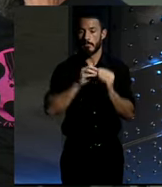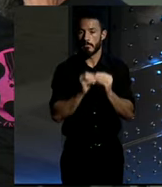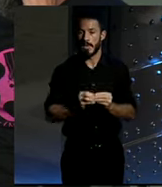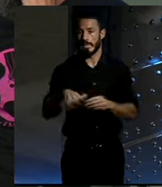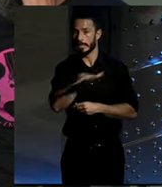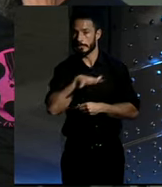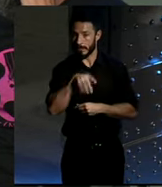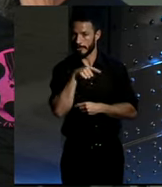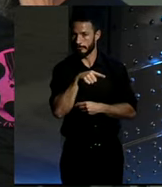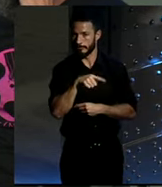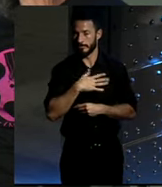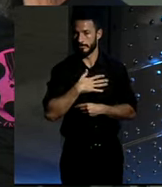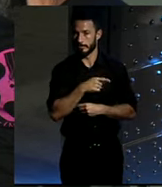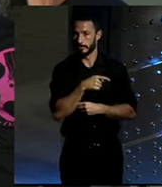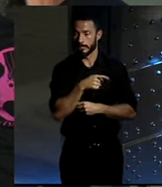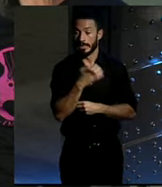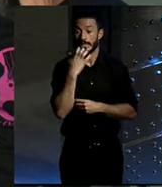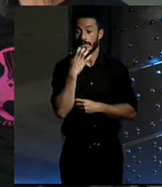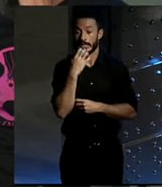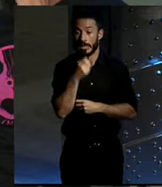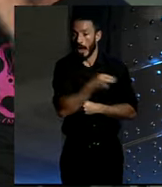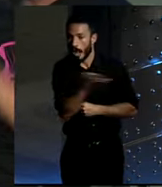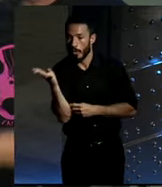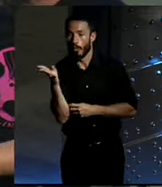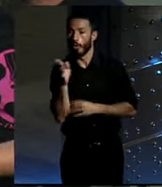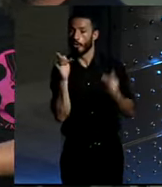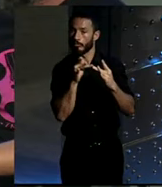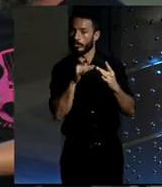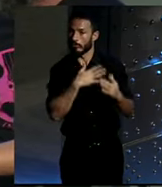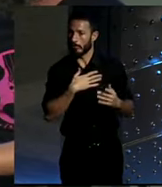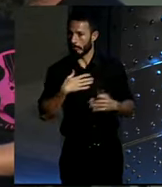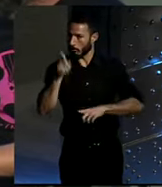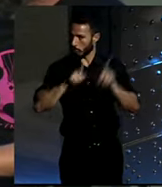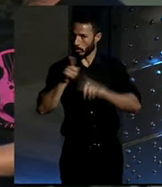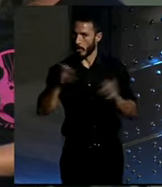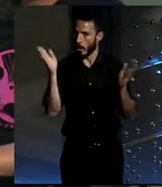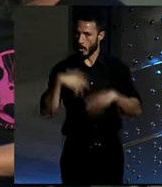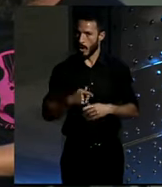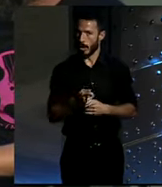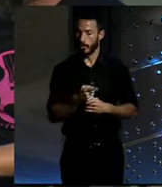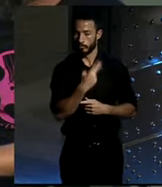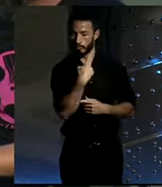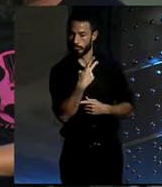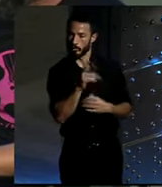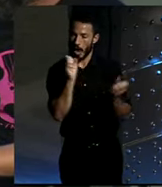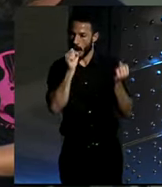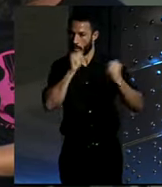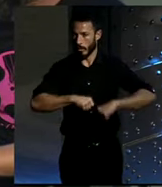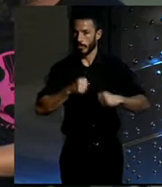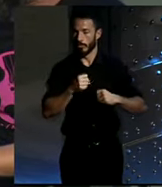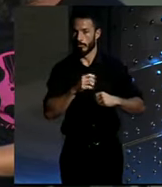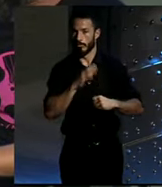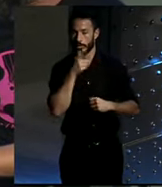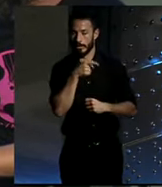Y vamos, para los que quieran su contacto, sin problema, llegamos a un medio acuerdo con él porque esto estaba medio